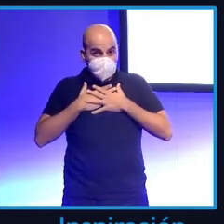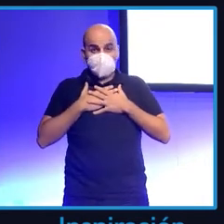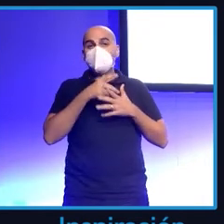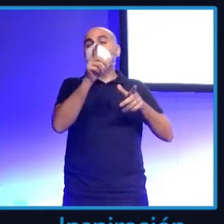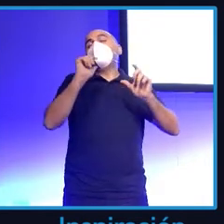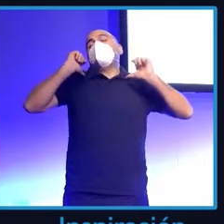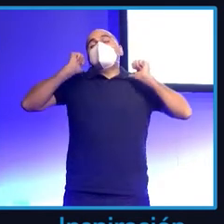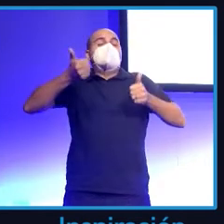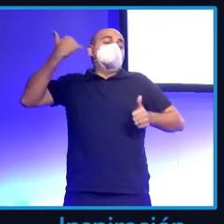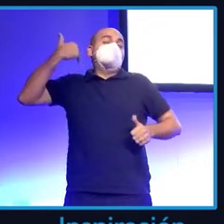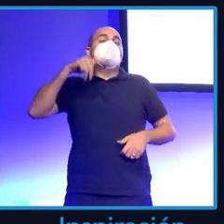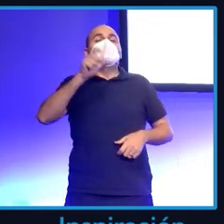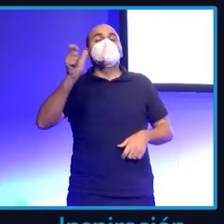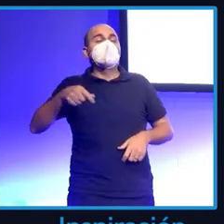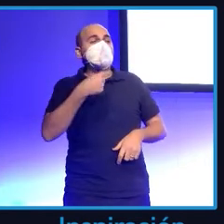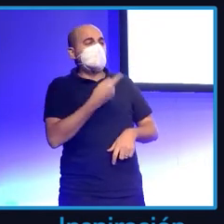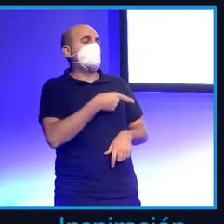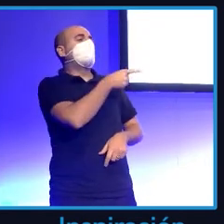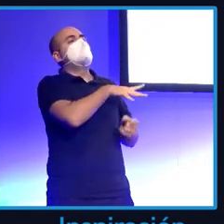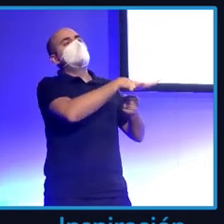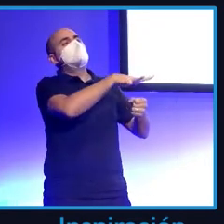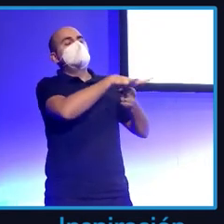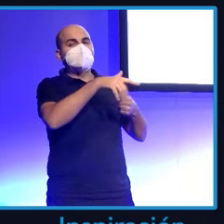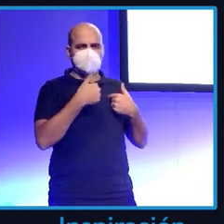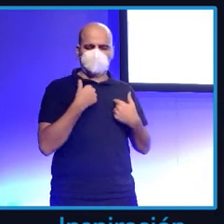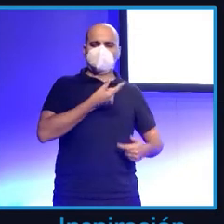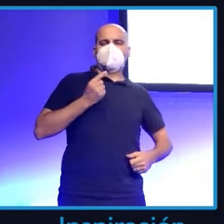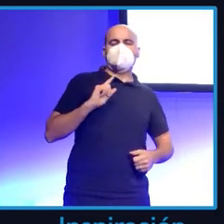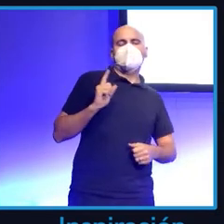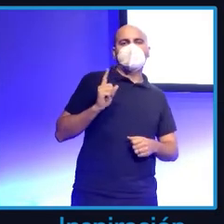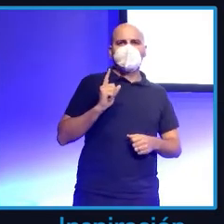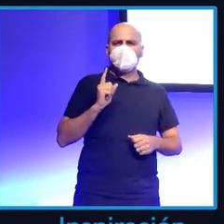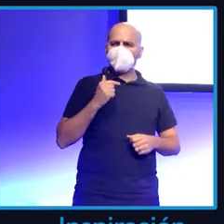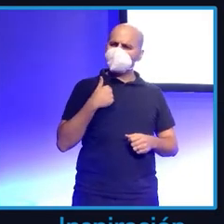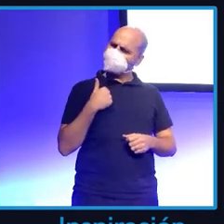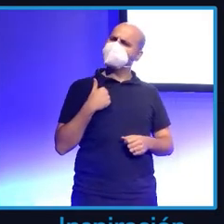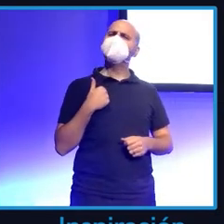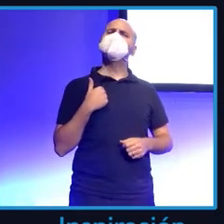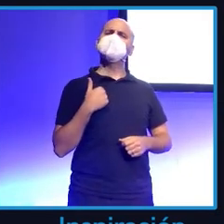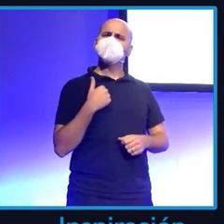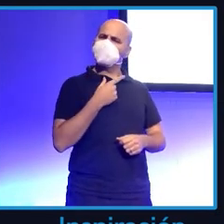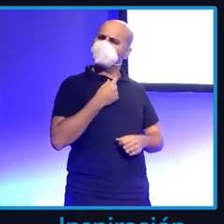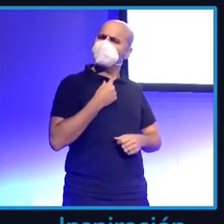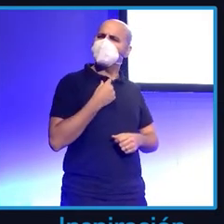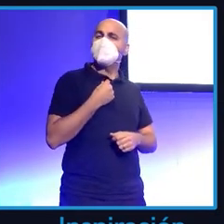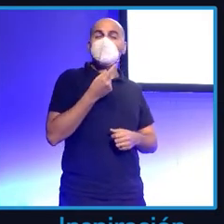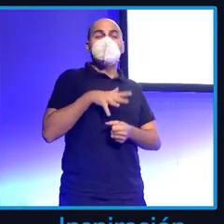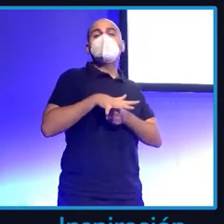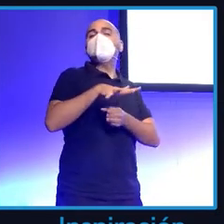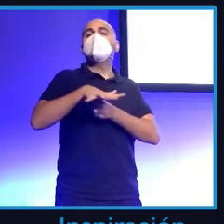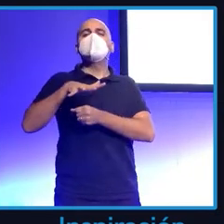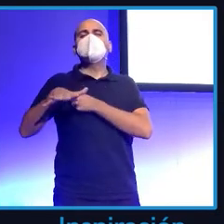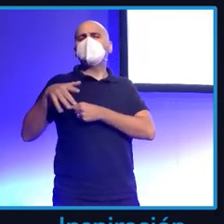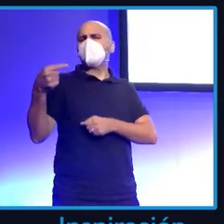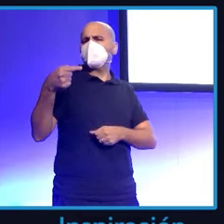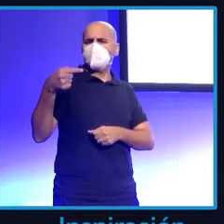influencer y luego le empecé a coger cariño con el tiempo porque me parece que no hay sentido, ¿no? No tiene sentido que tenga esa connotación negativa. La influencer que salió de